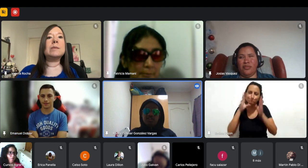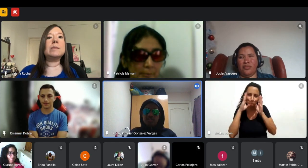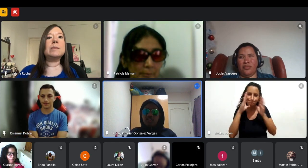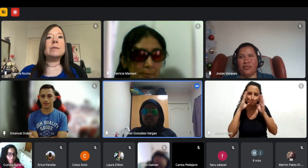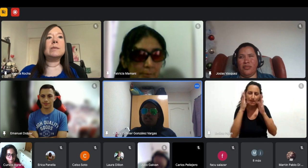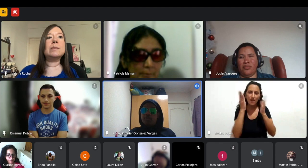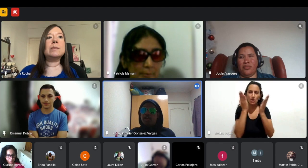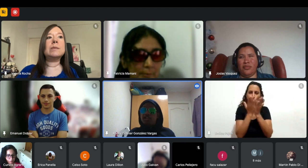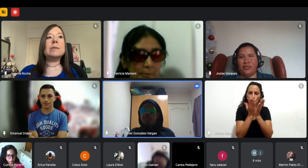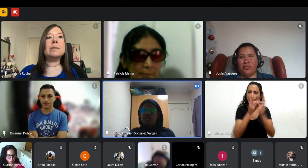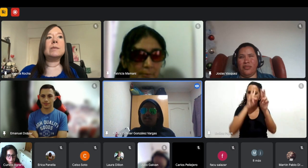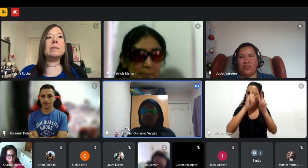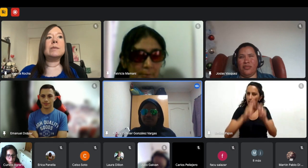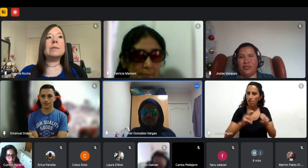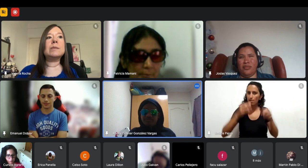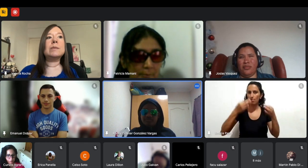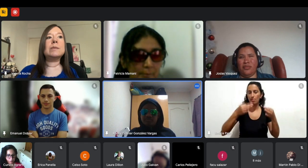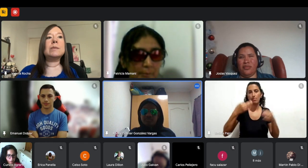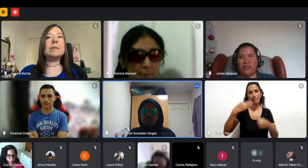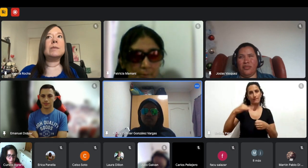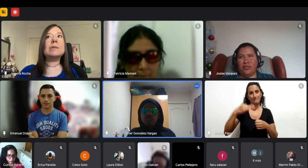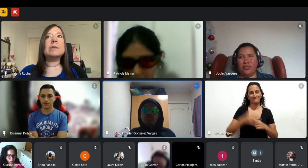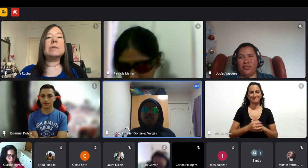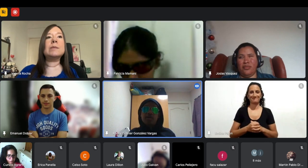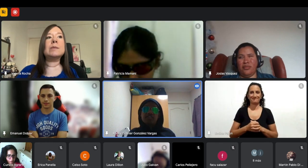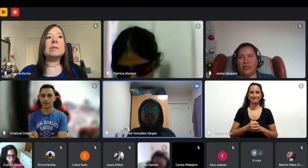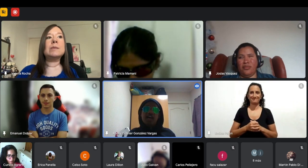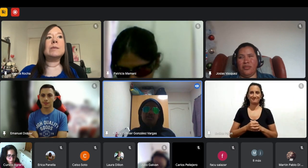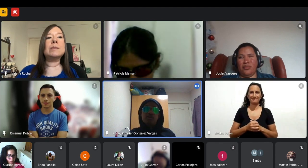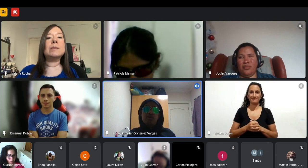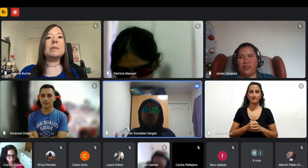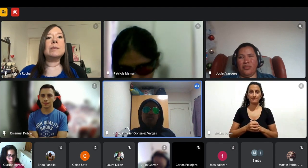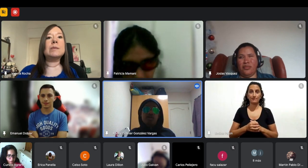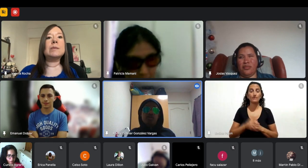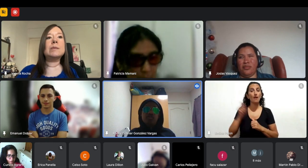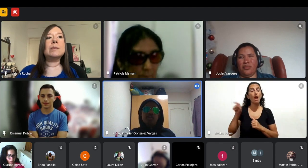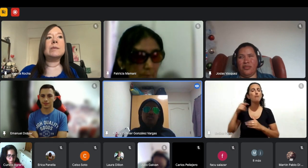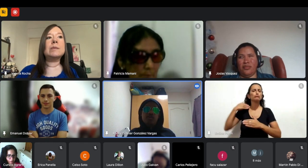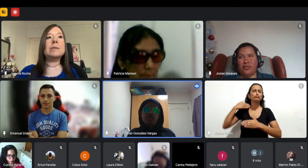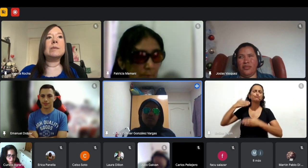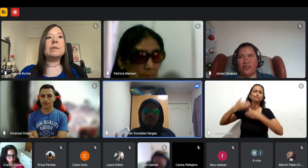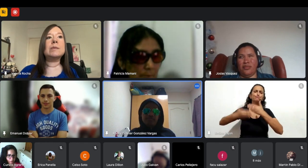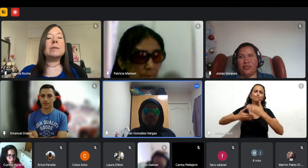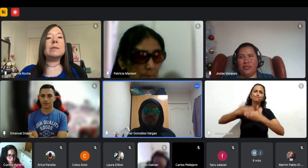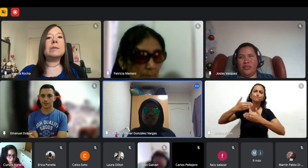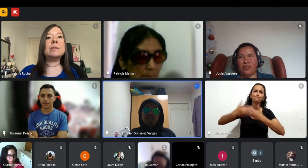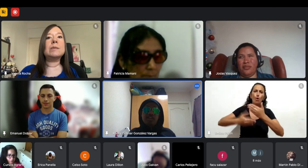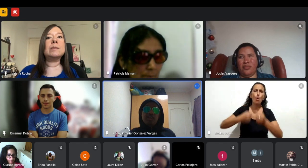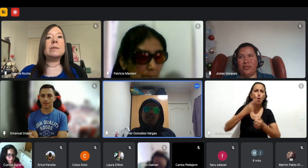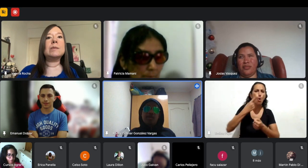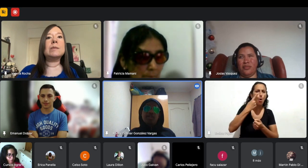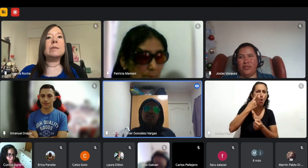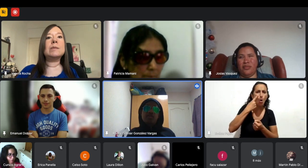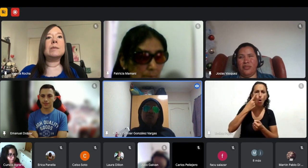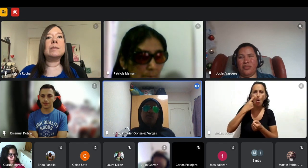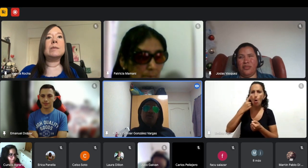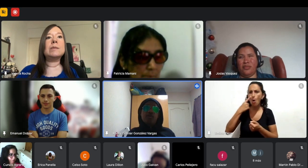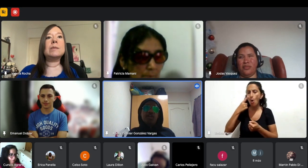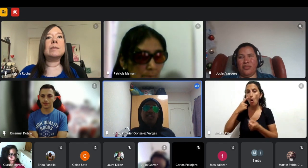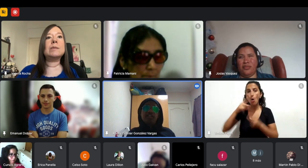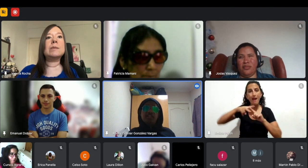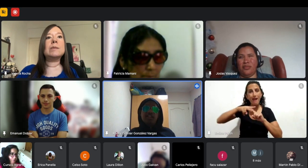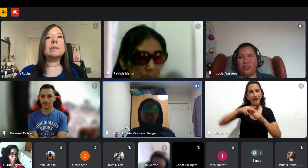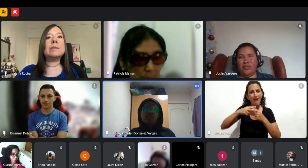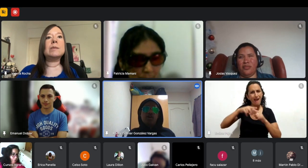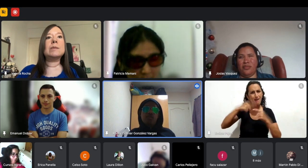mucho entonces ya para terminar fui avanzando fui conociendo herramientas como